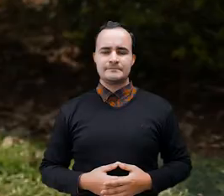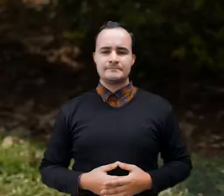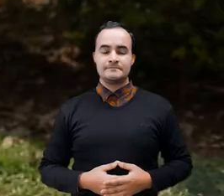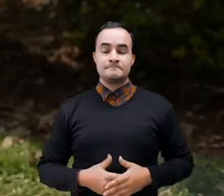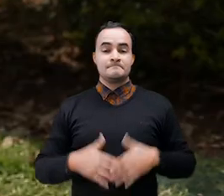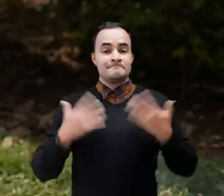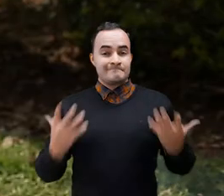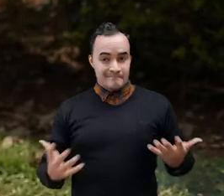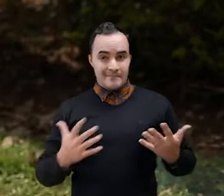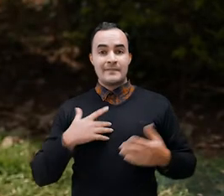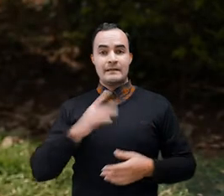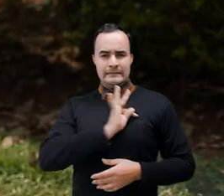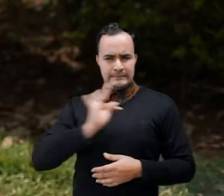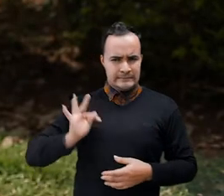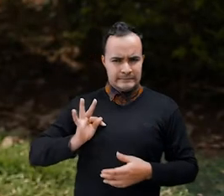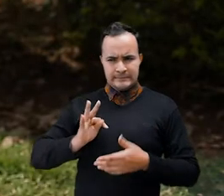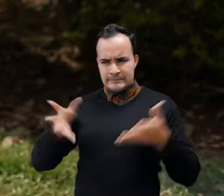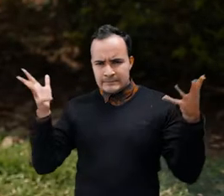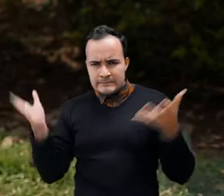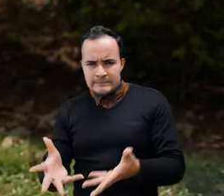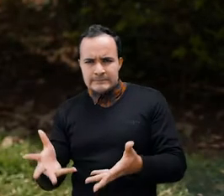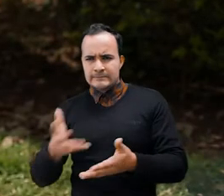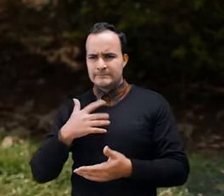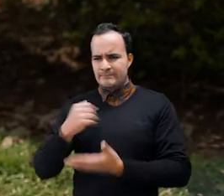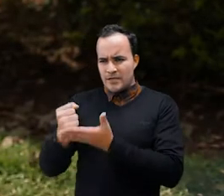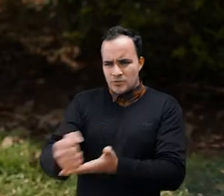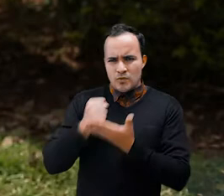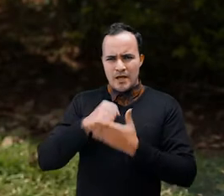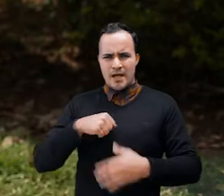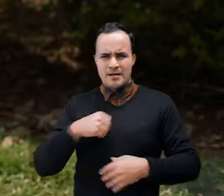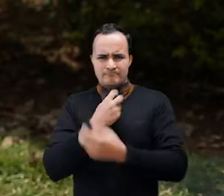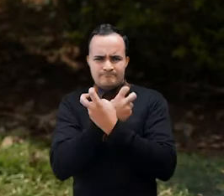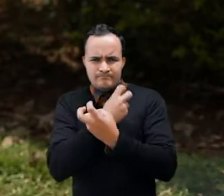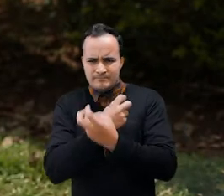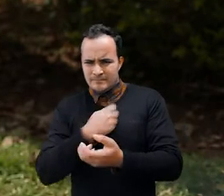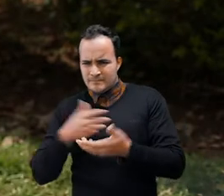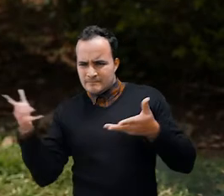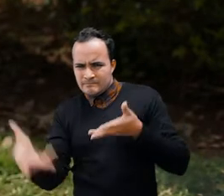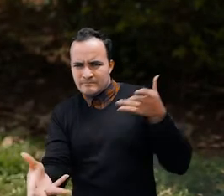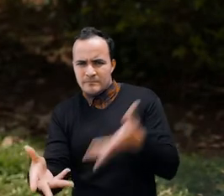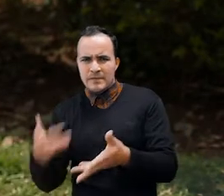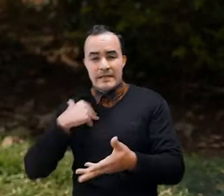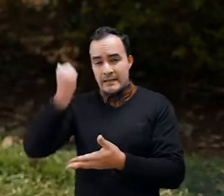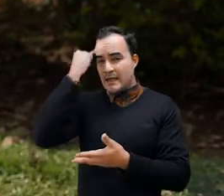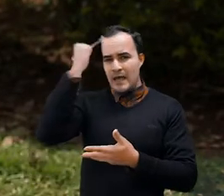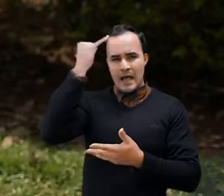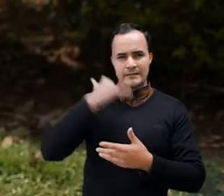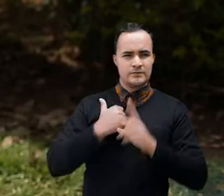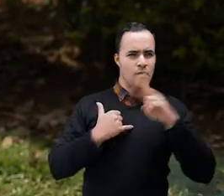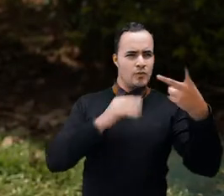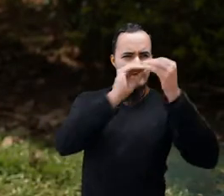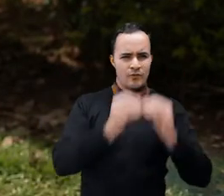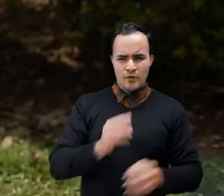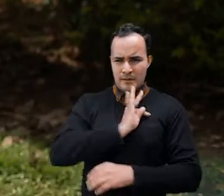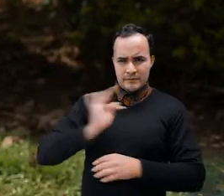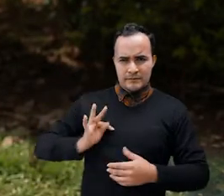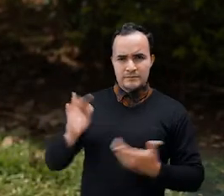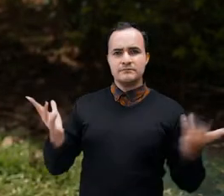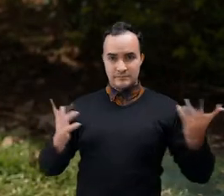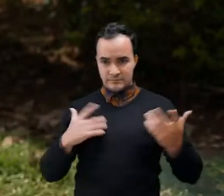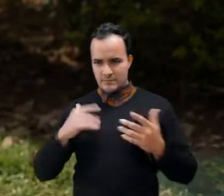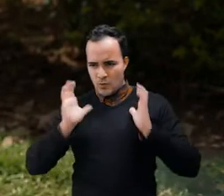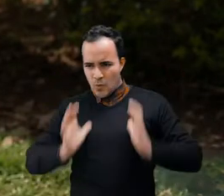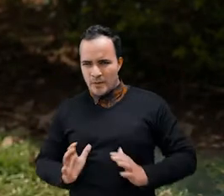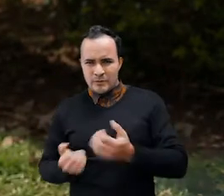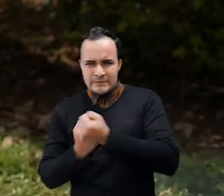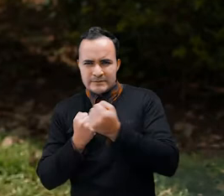Gracias a terapias homeopáticas, terapias alternativas, fisioterapia, y